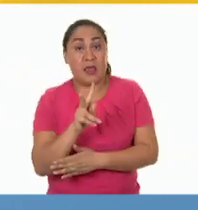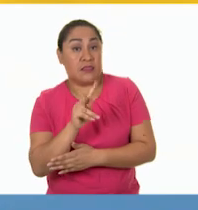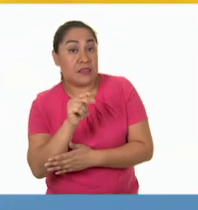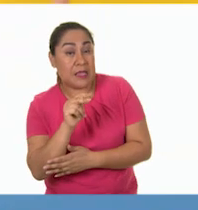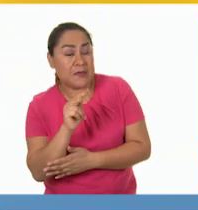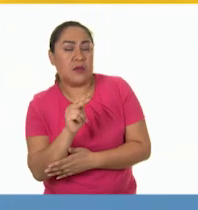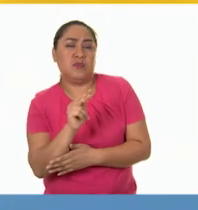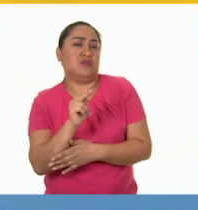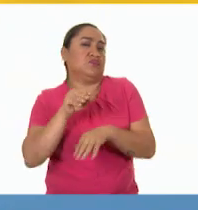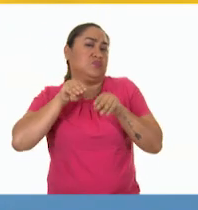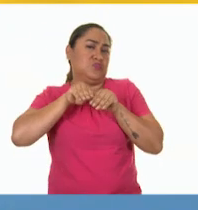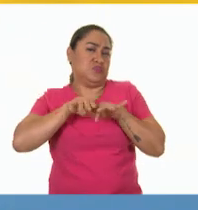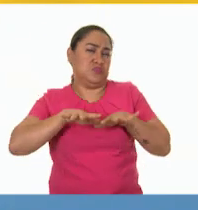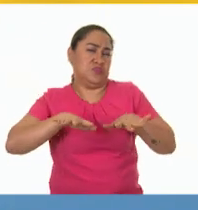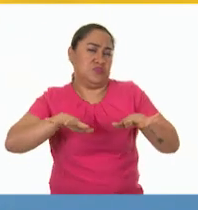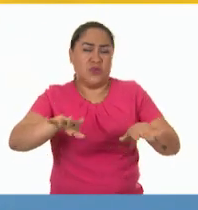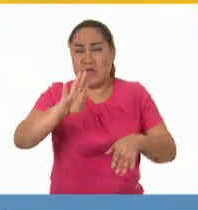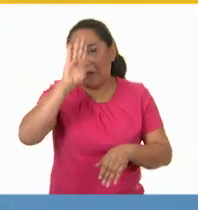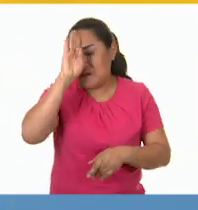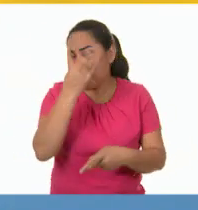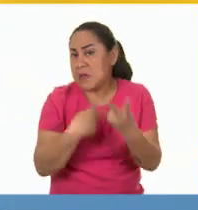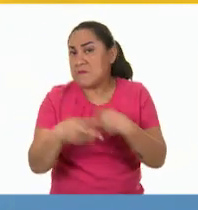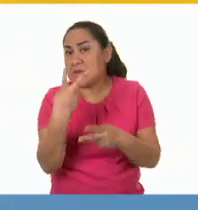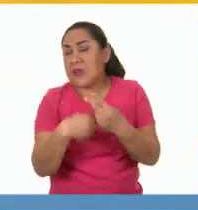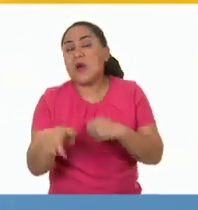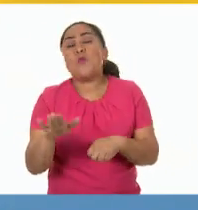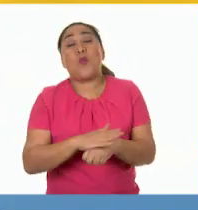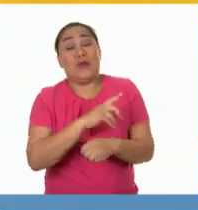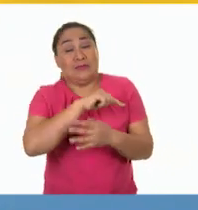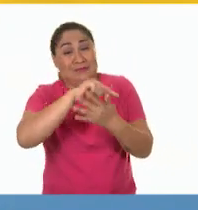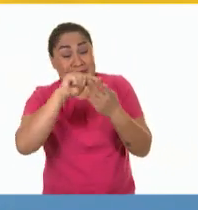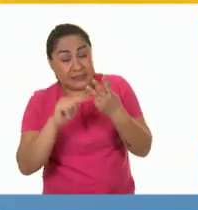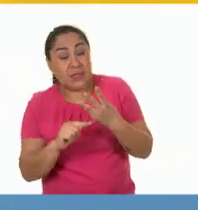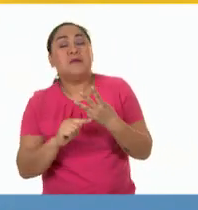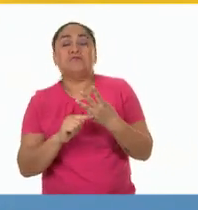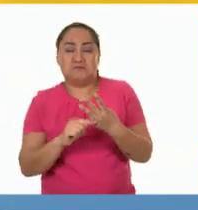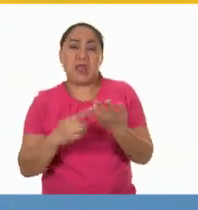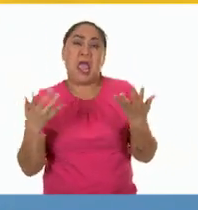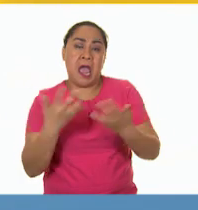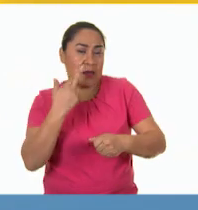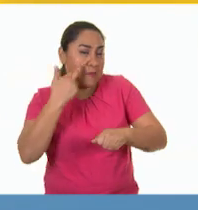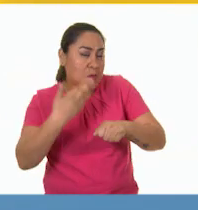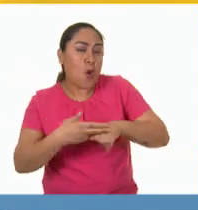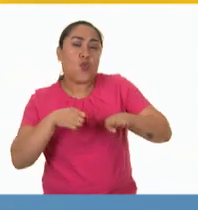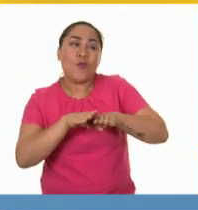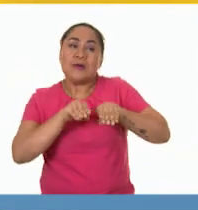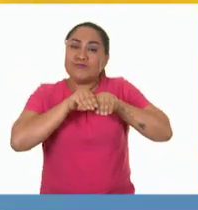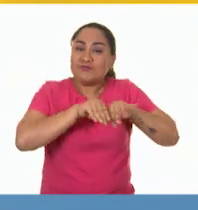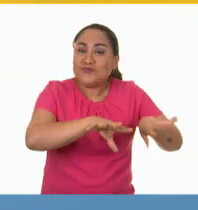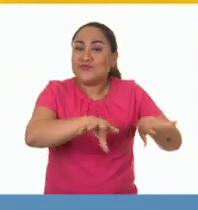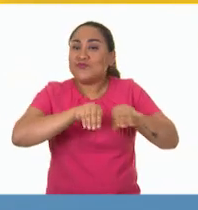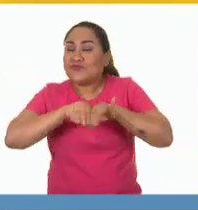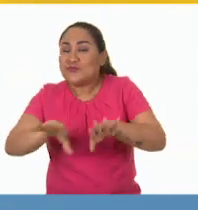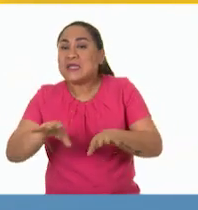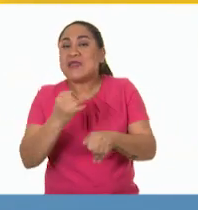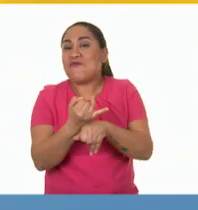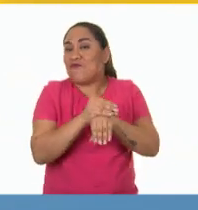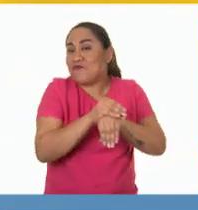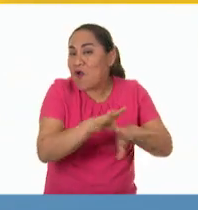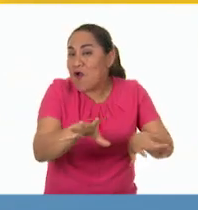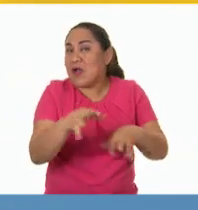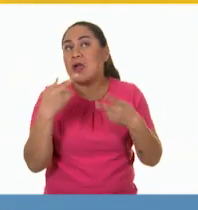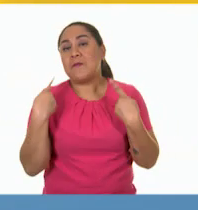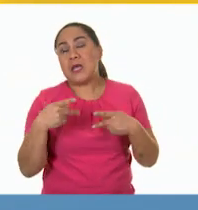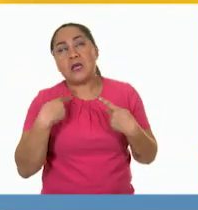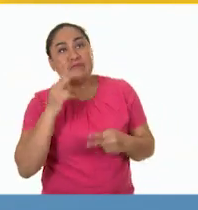enorme. Porque estos medios se encargaron de hacer llegar la información a las personas de una manera más directa. También